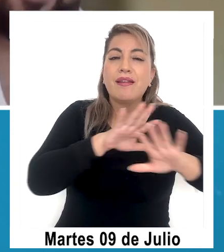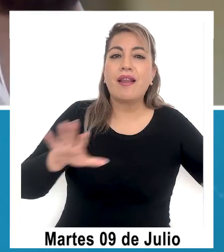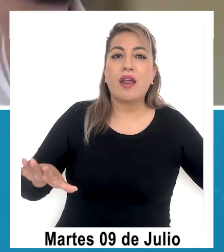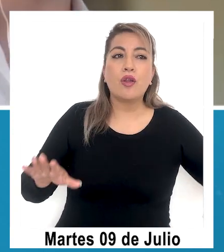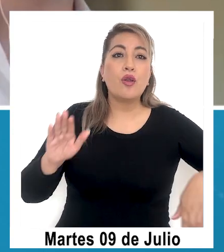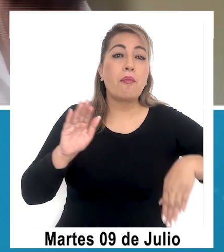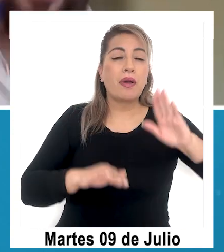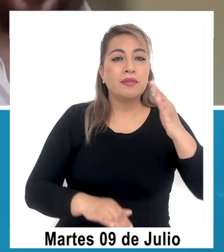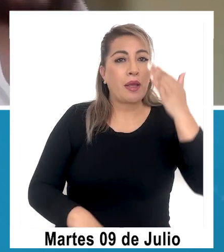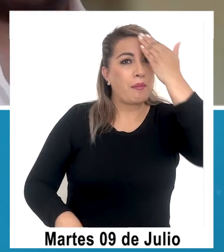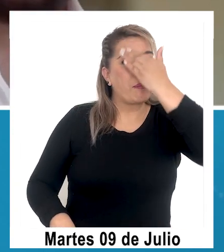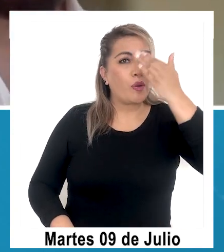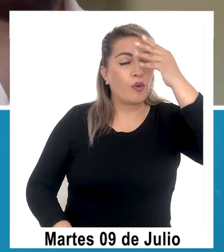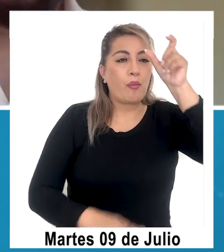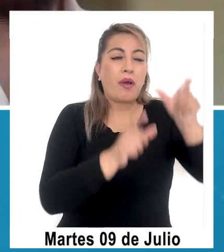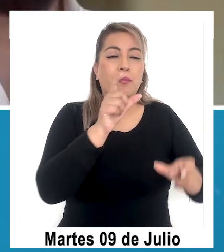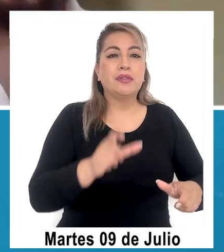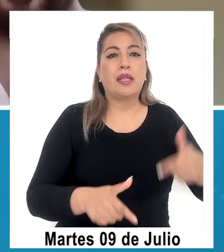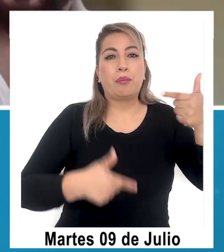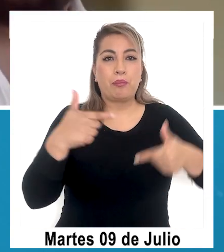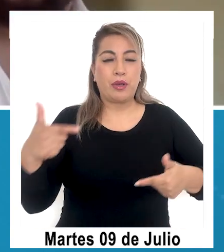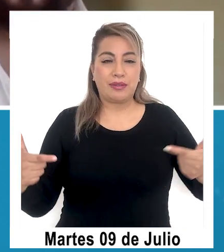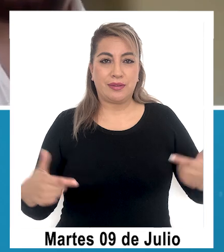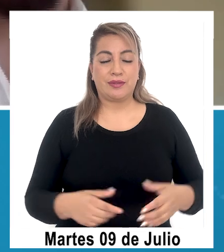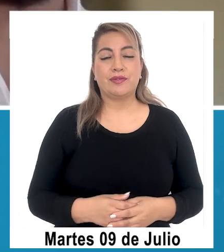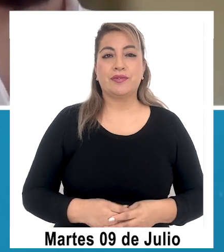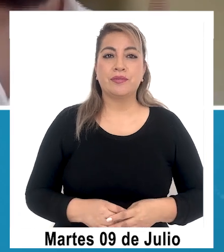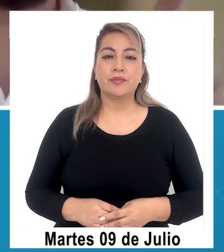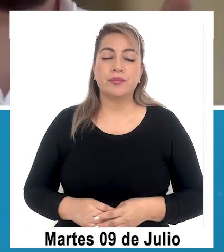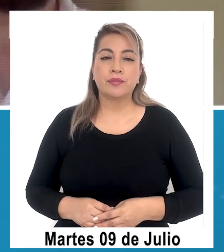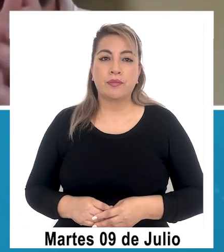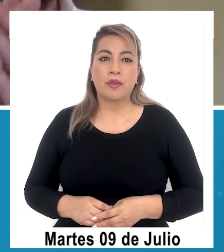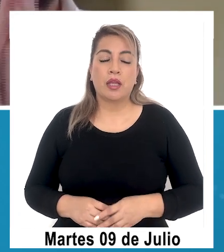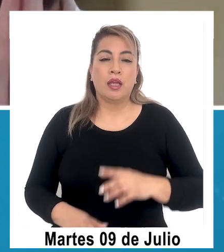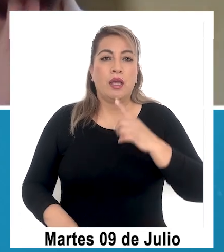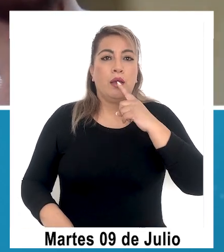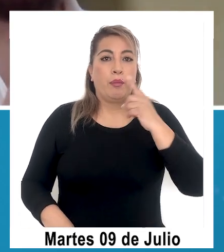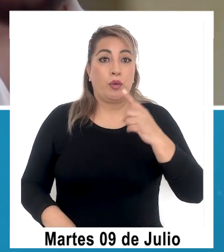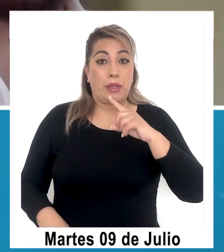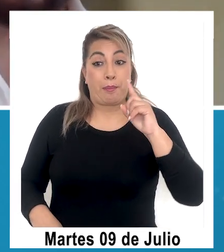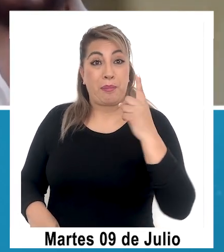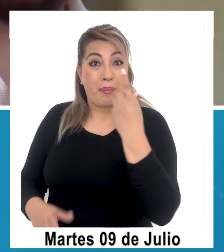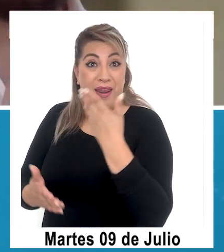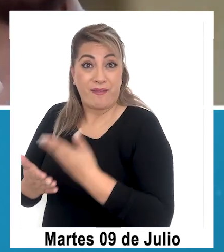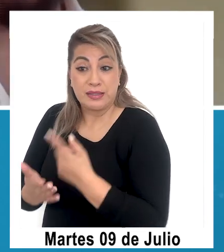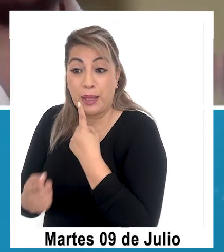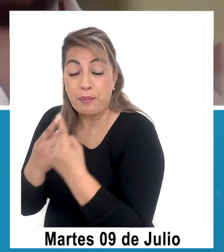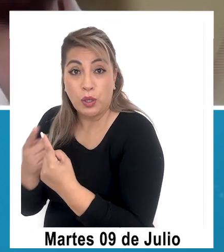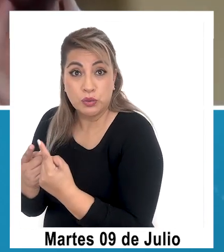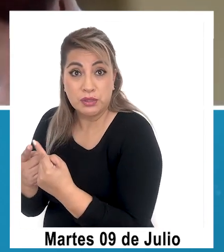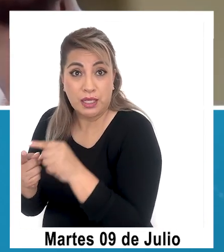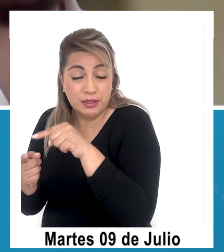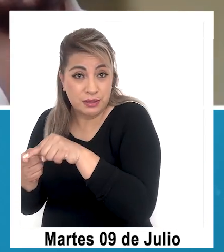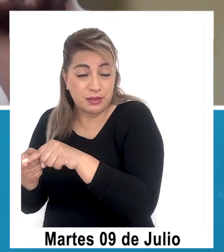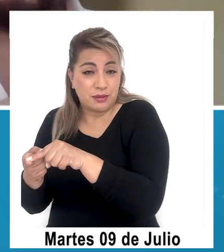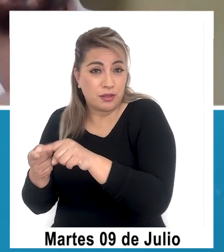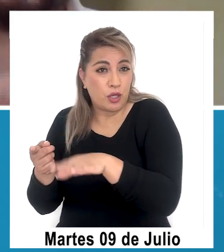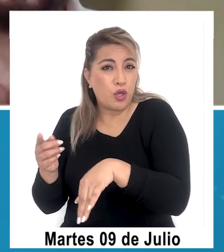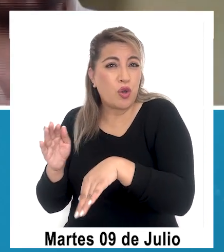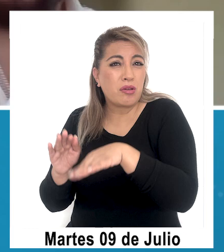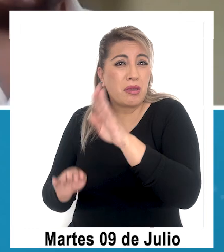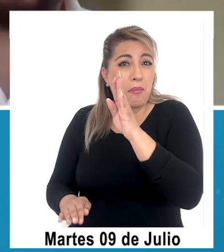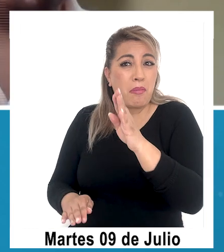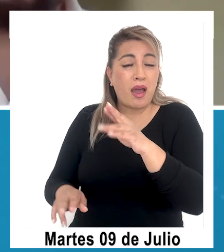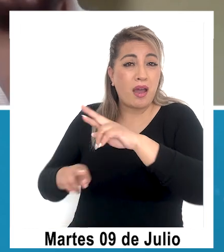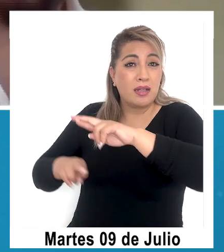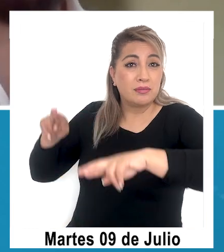más intensa desde el punto de vista de la política medioambiental. Ya, perfecto. Ahora, mire, entre la primera encuesta que decía que lo que más se